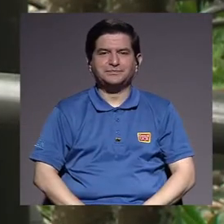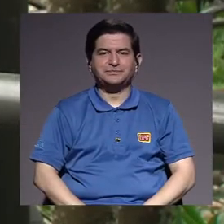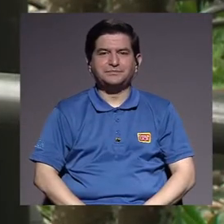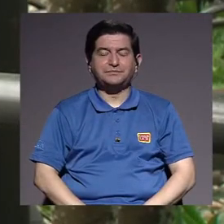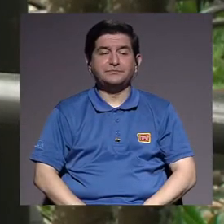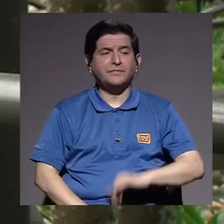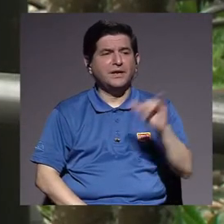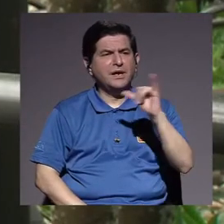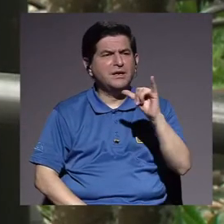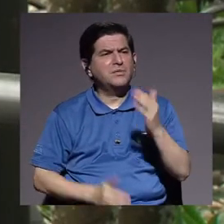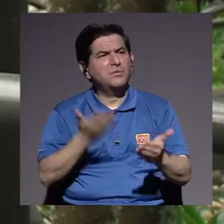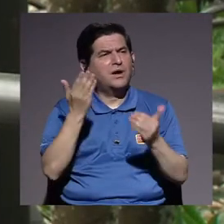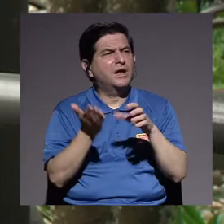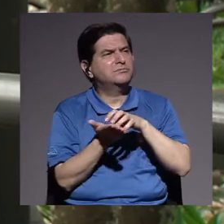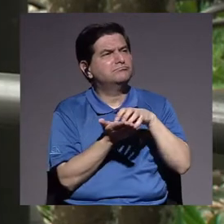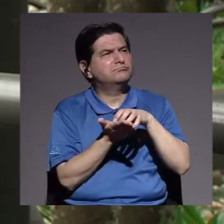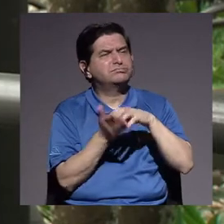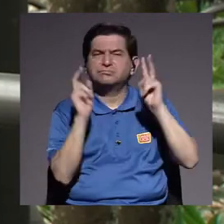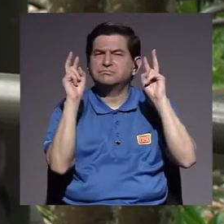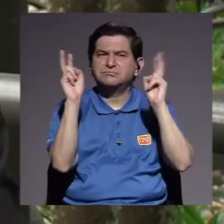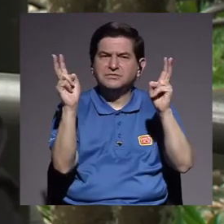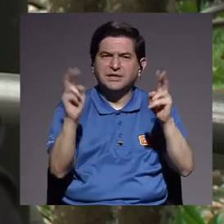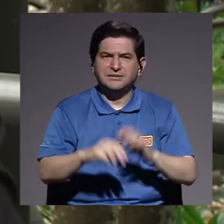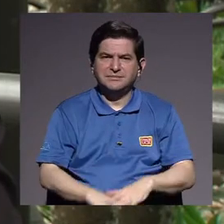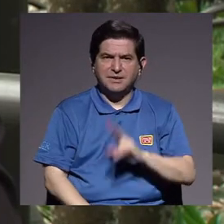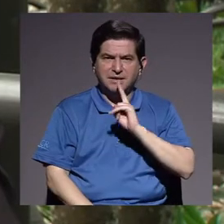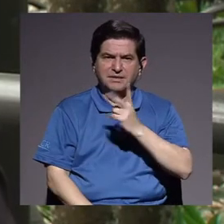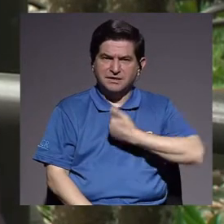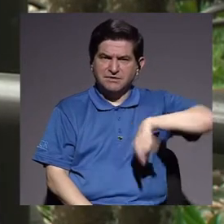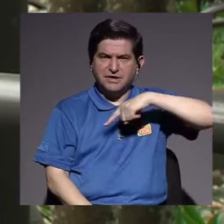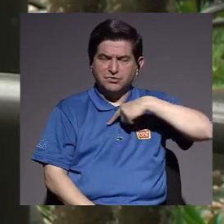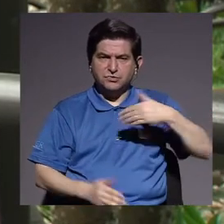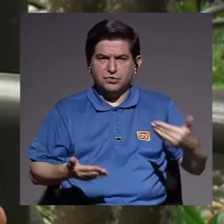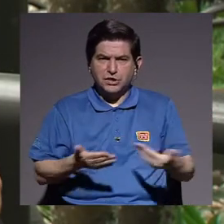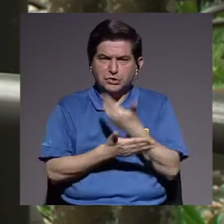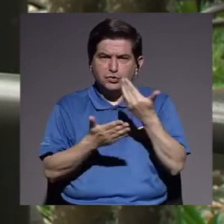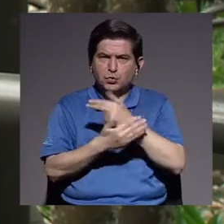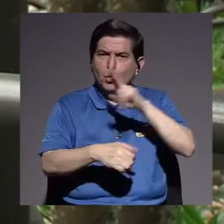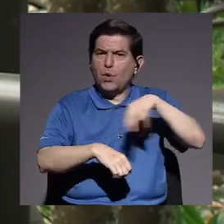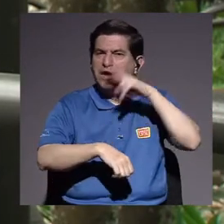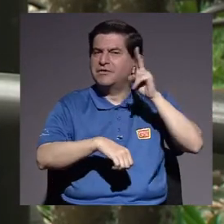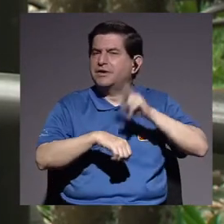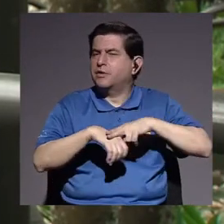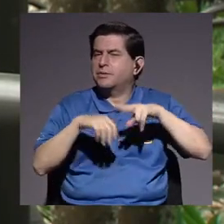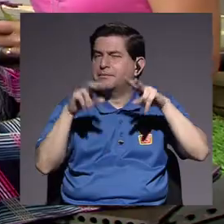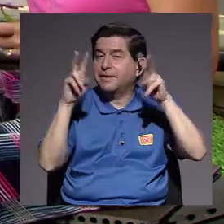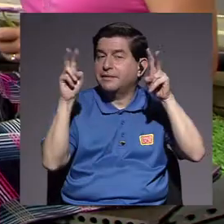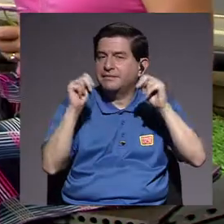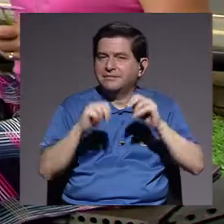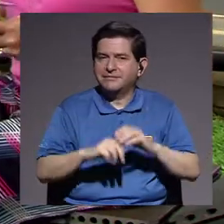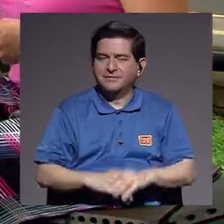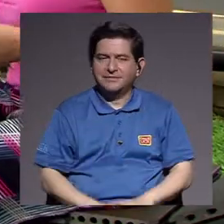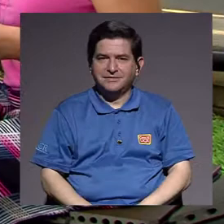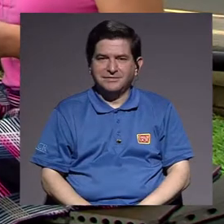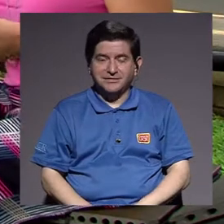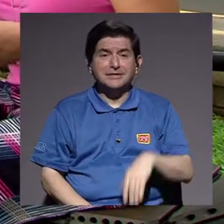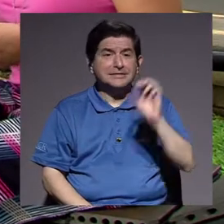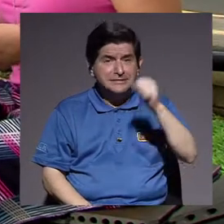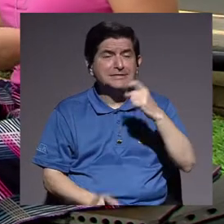aquí también habría que como cuestionarse el tema de si realmente estamos frente a una nueva normalidad, ¿verdad? Eso le iba a consultar, porque usted me, bueno,